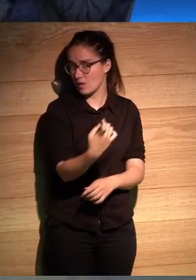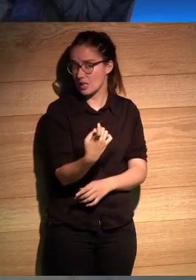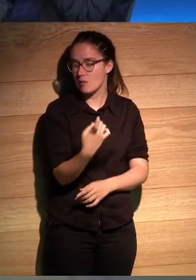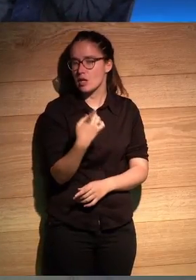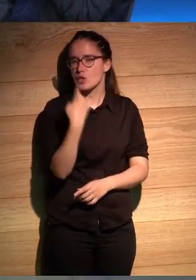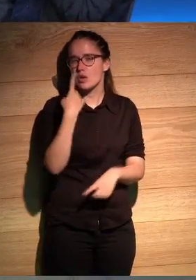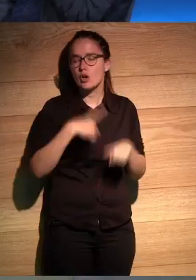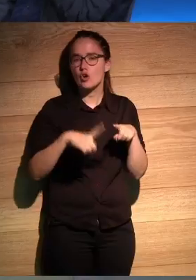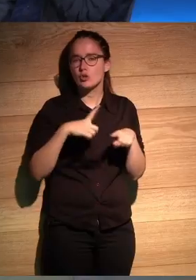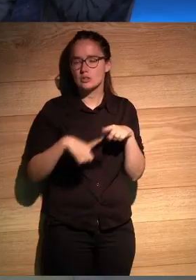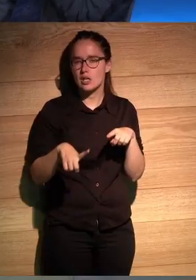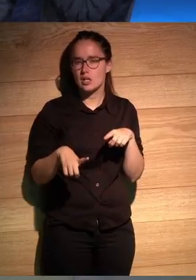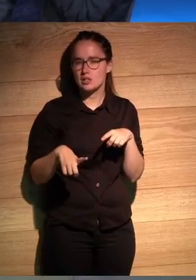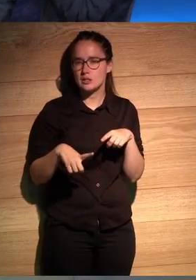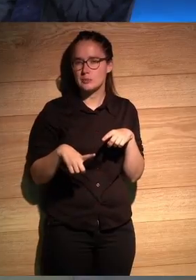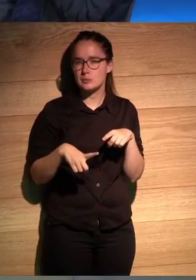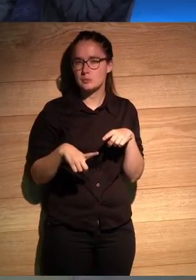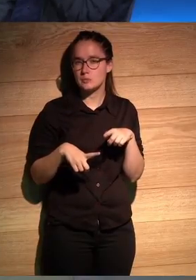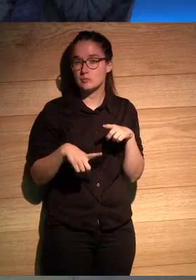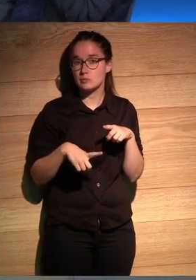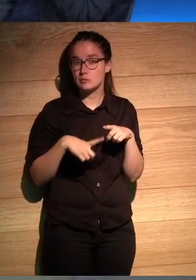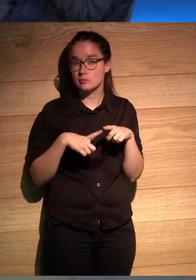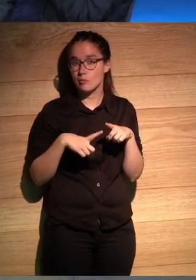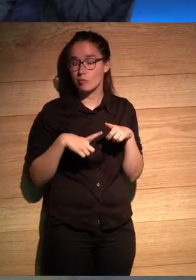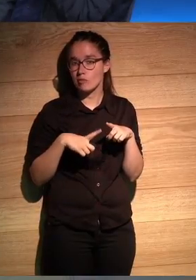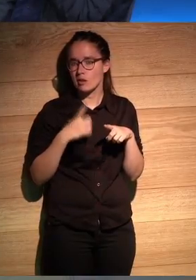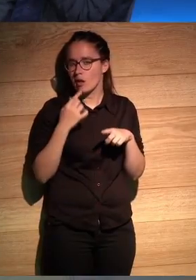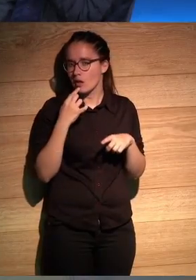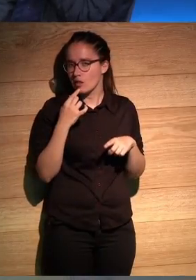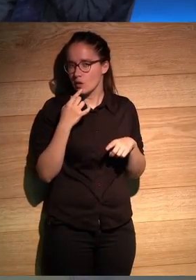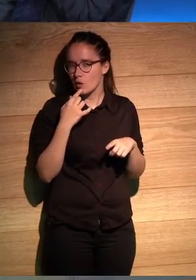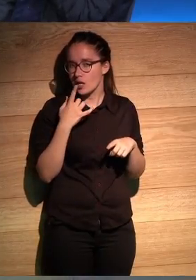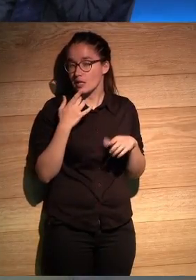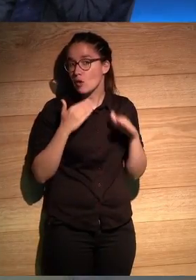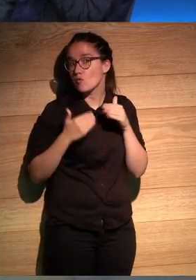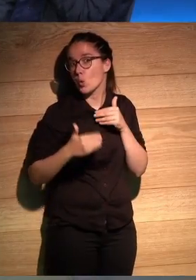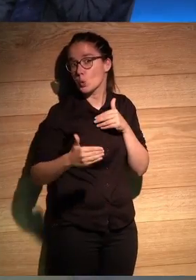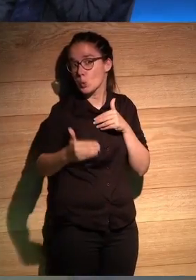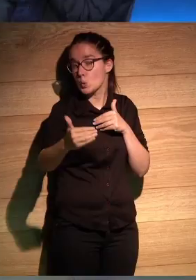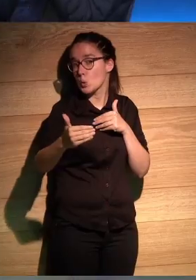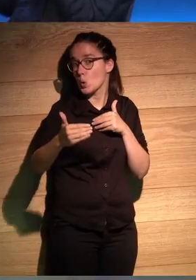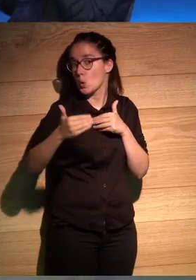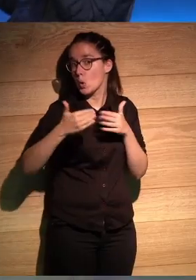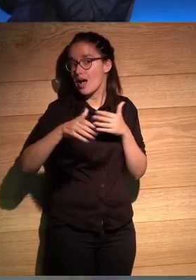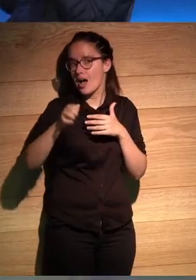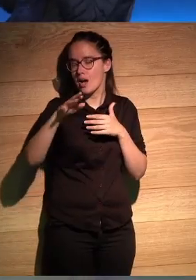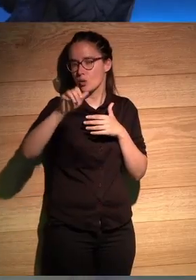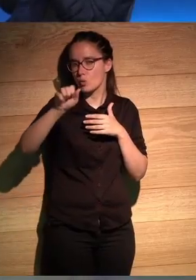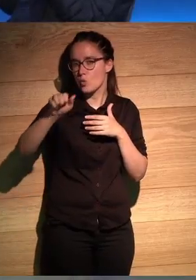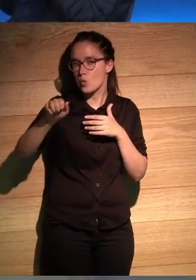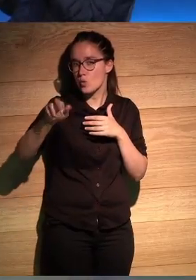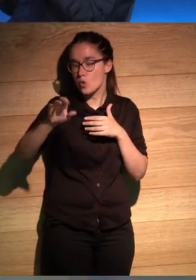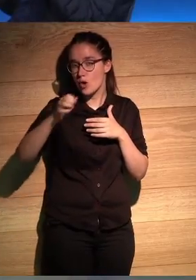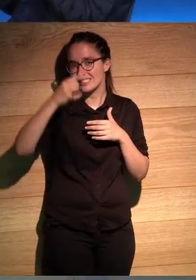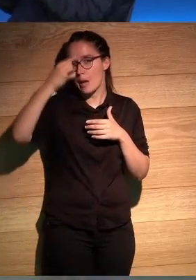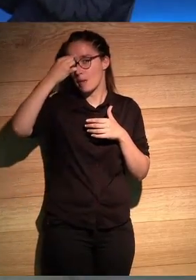y una cosa este que él comentó era que en ese futuro Arturo Belano iba a ser la